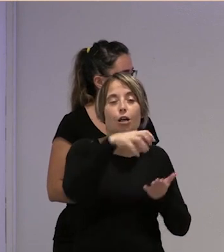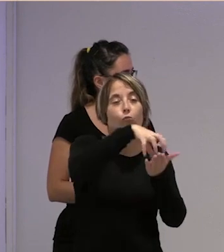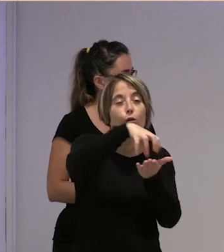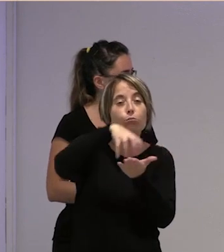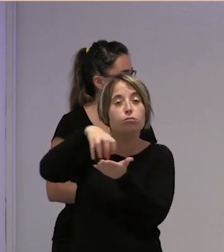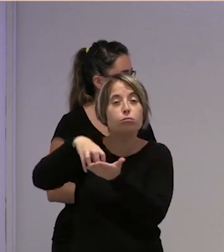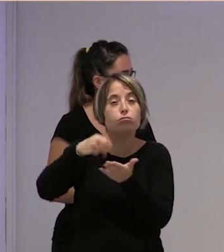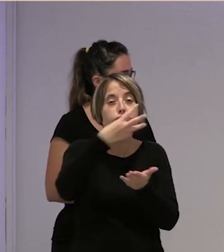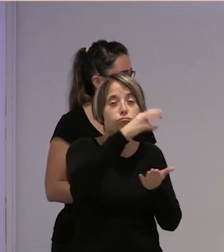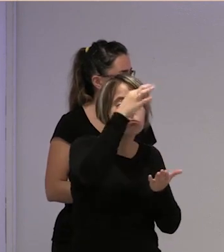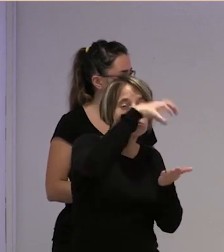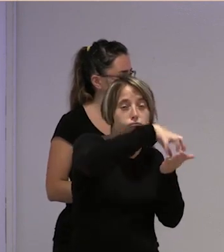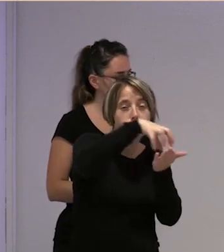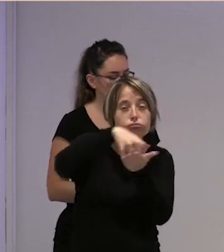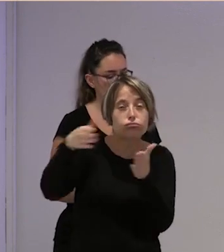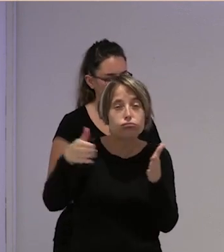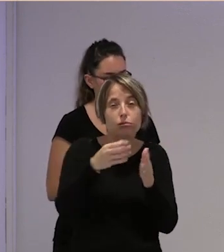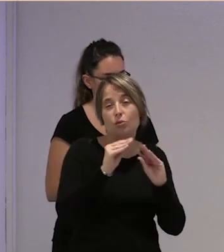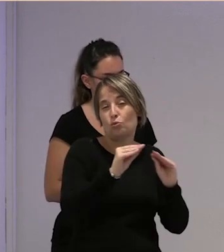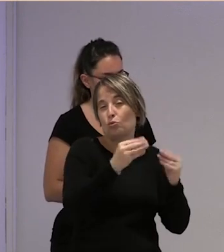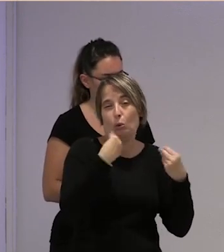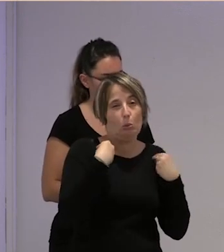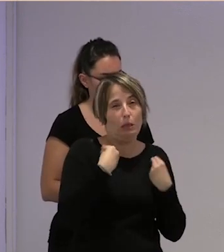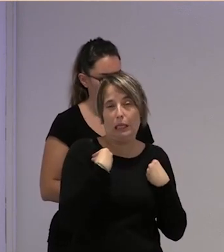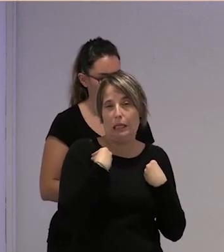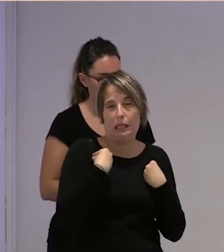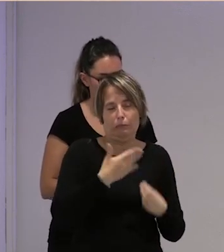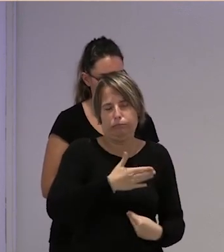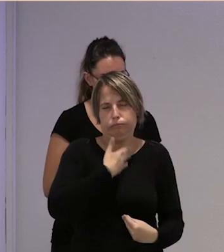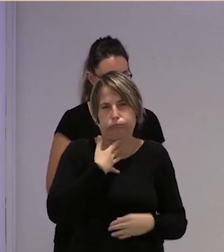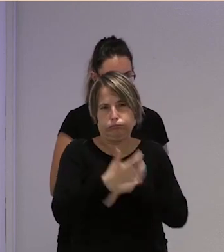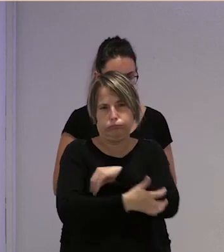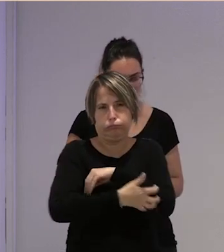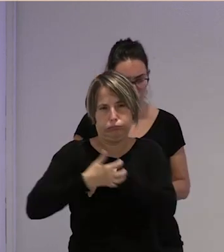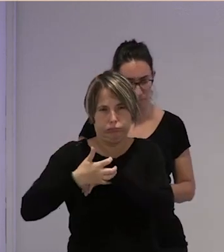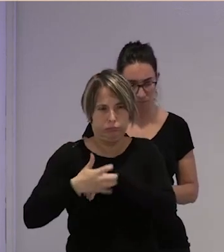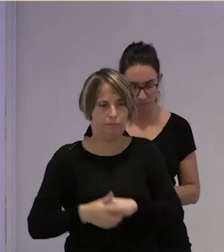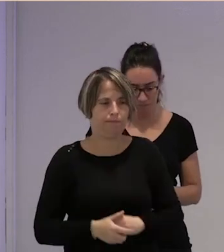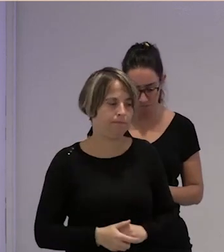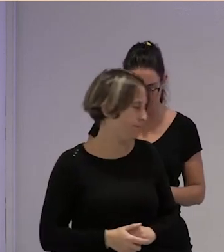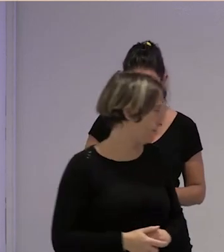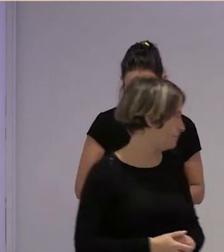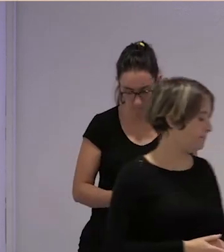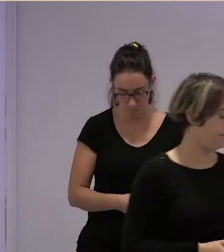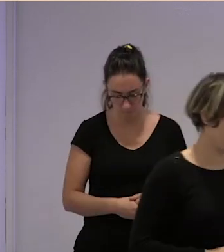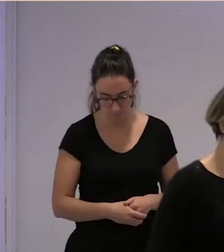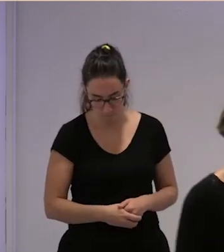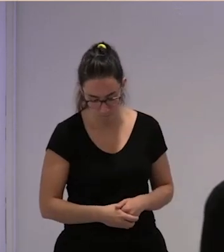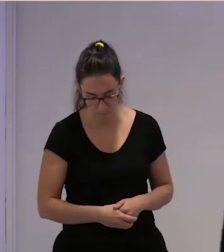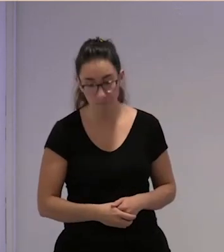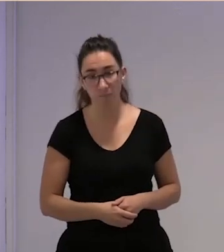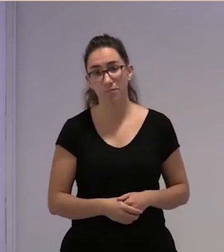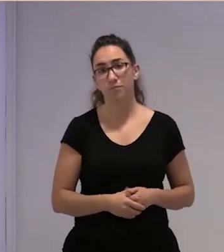chabolistas donde hay gente viviendo en unas condiciones absolutamente lamentables sí es difícil contabilizarlo porque claro la gente también